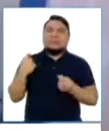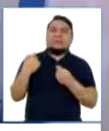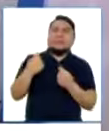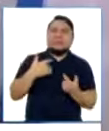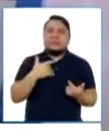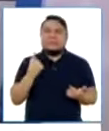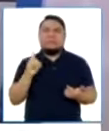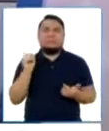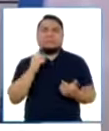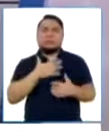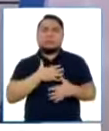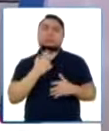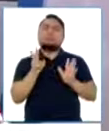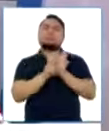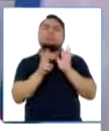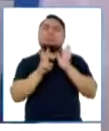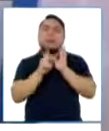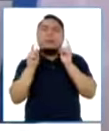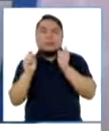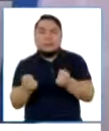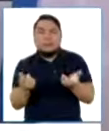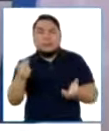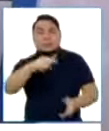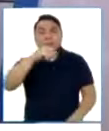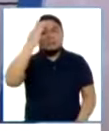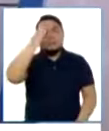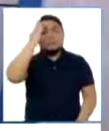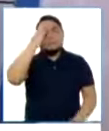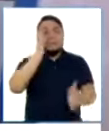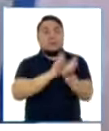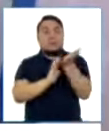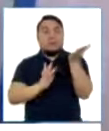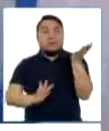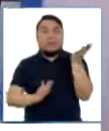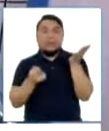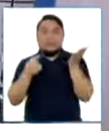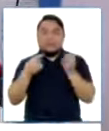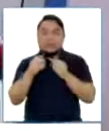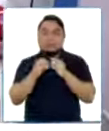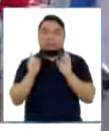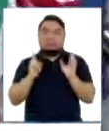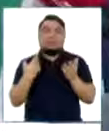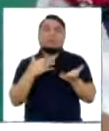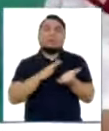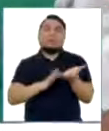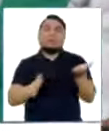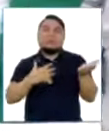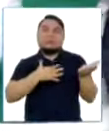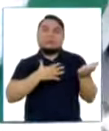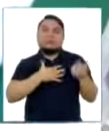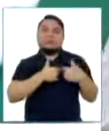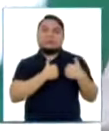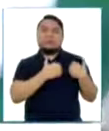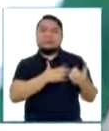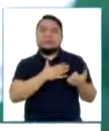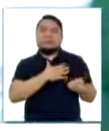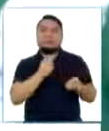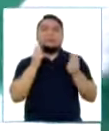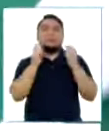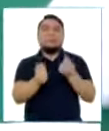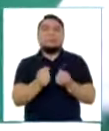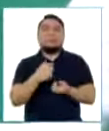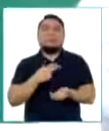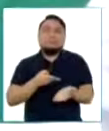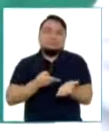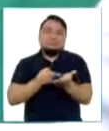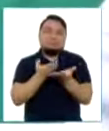ante la necesidad de los demás. Y ustedes saben que la sangre no se fabrica, hay que donarla, hay que bombearla desde un corazón generoso